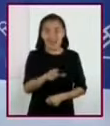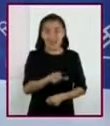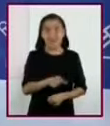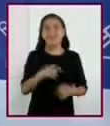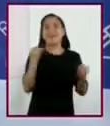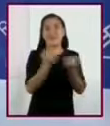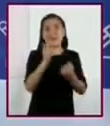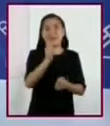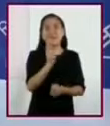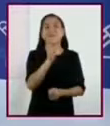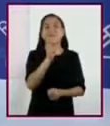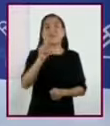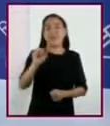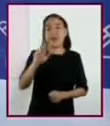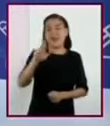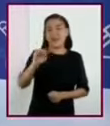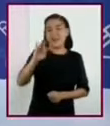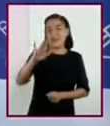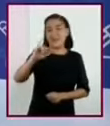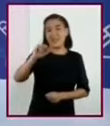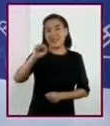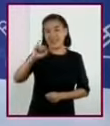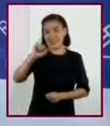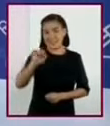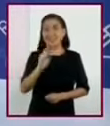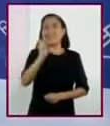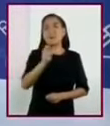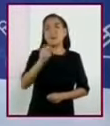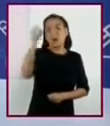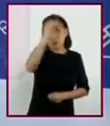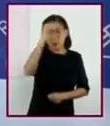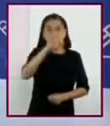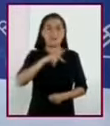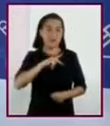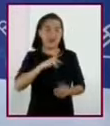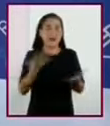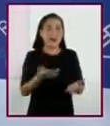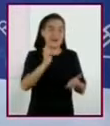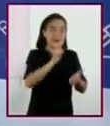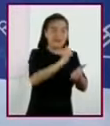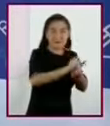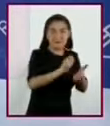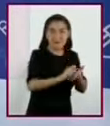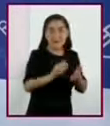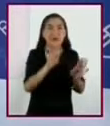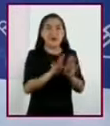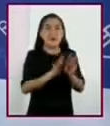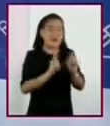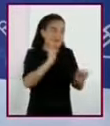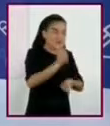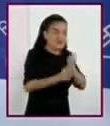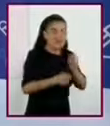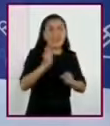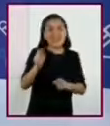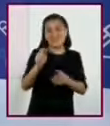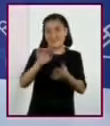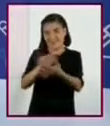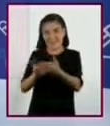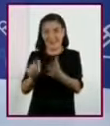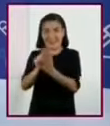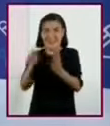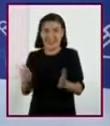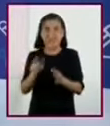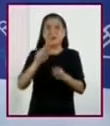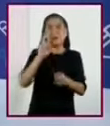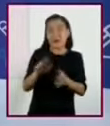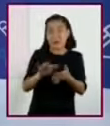al igual que la paráfrasis, podemos escribir una opinión de lo que leímos, describiendo qué nos pareció interesante del